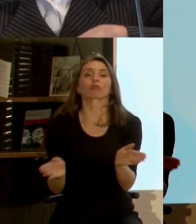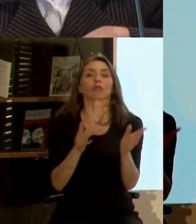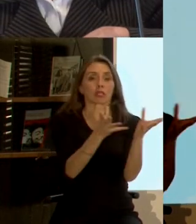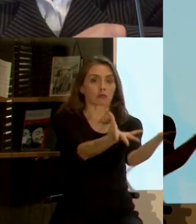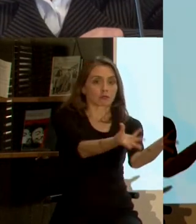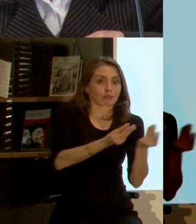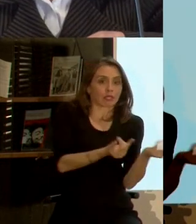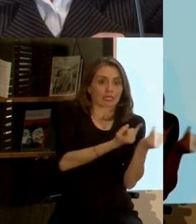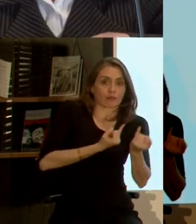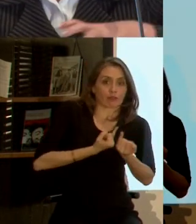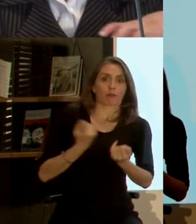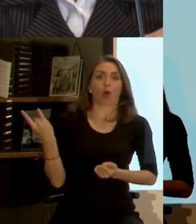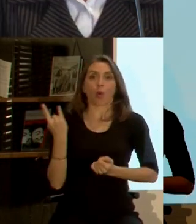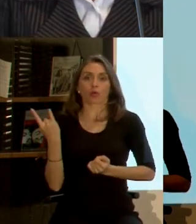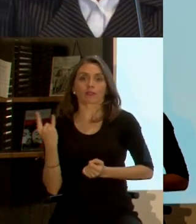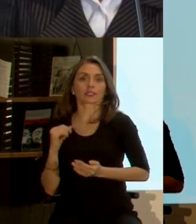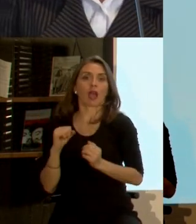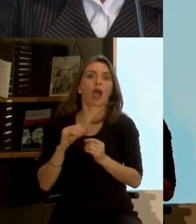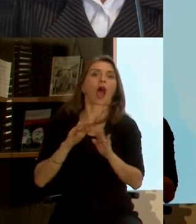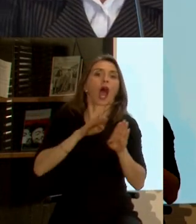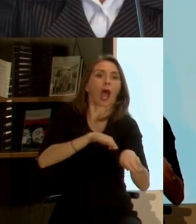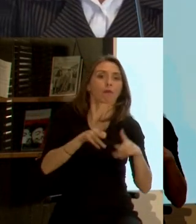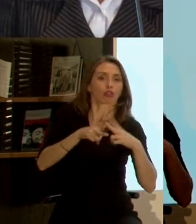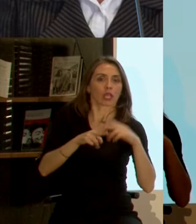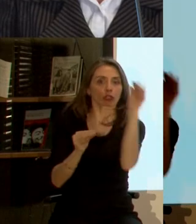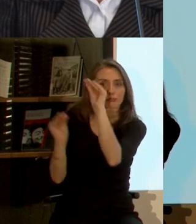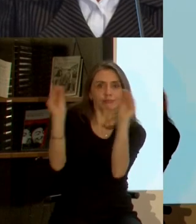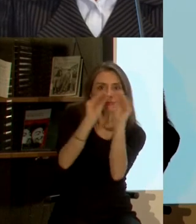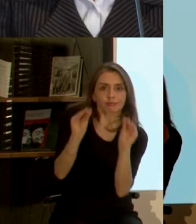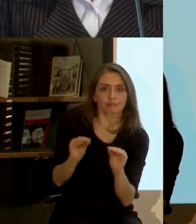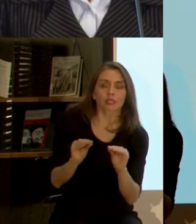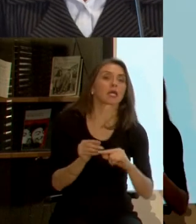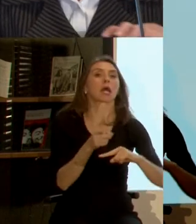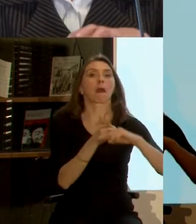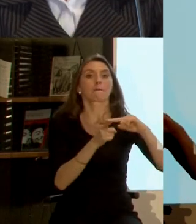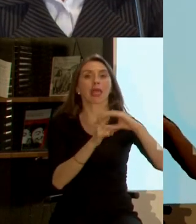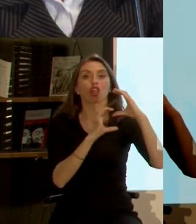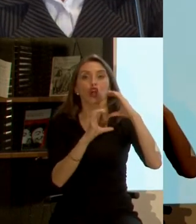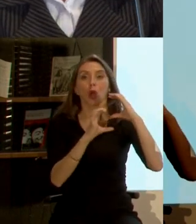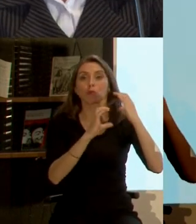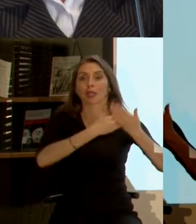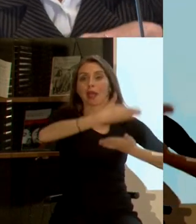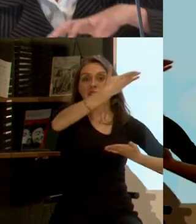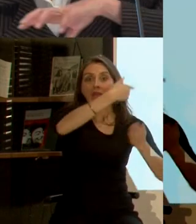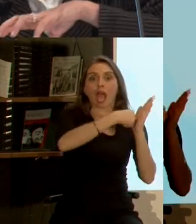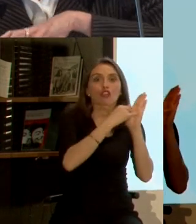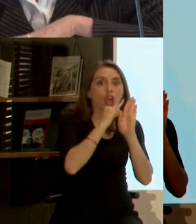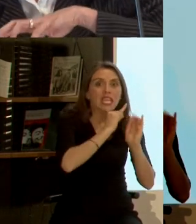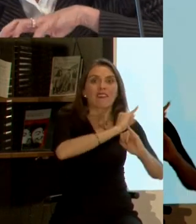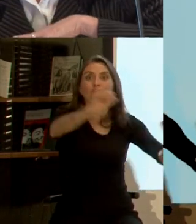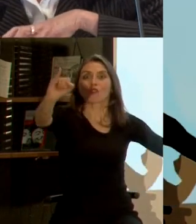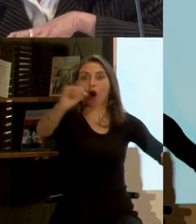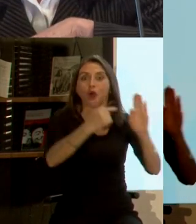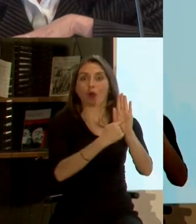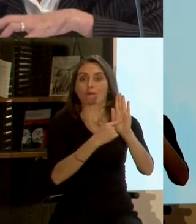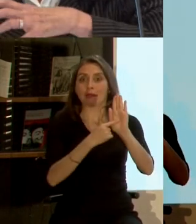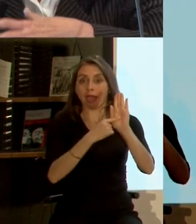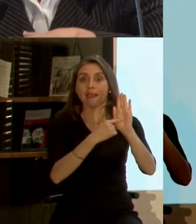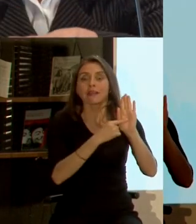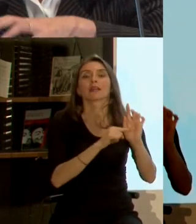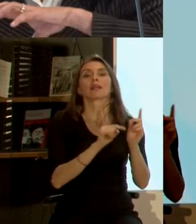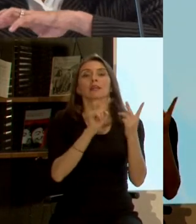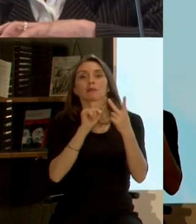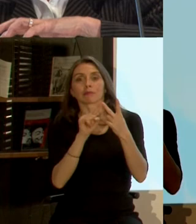que pueda prestar el apoyo técnico para que haya un medio de comunicación que pueda ayudar en la difusión y para que